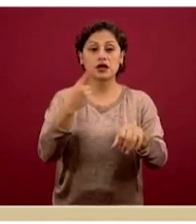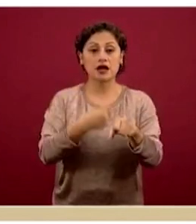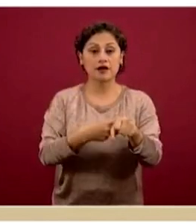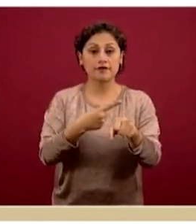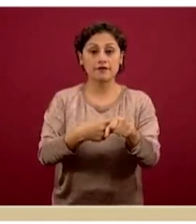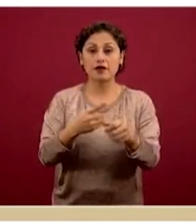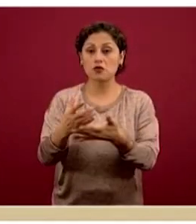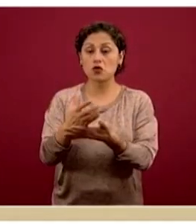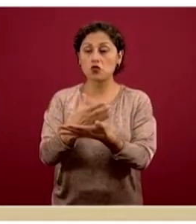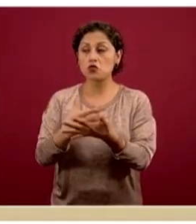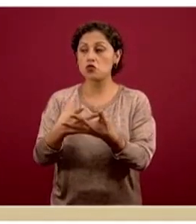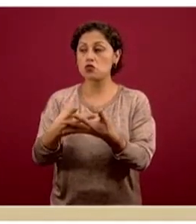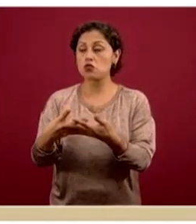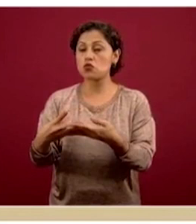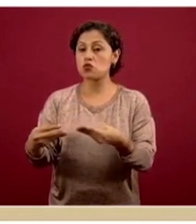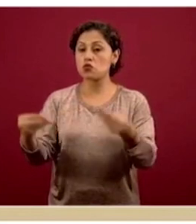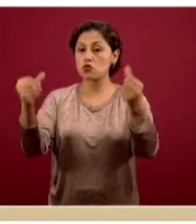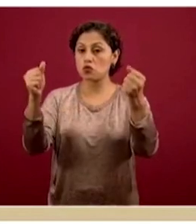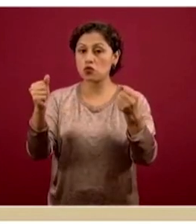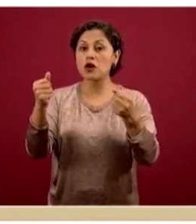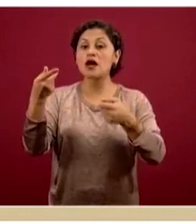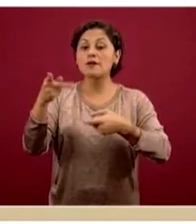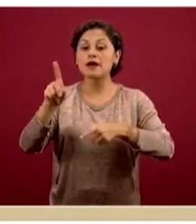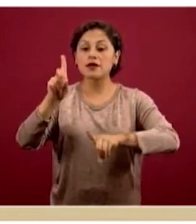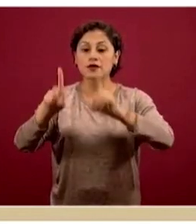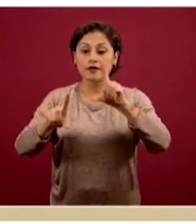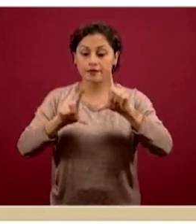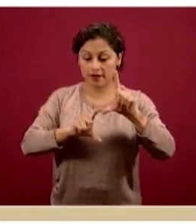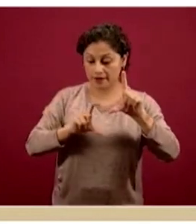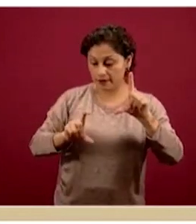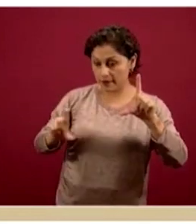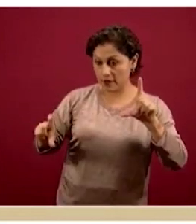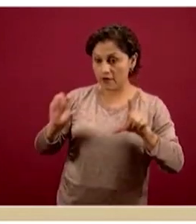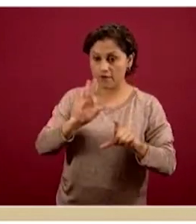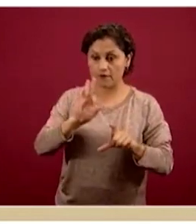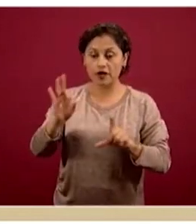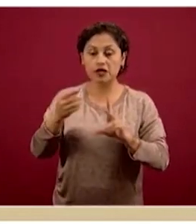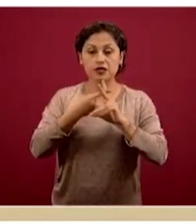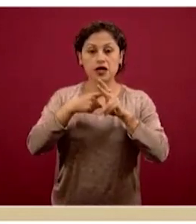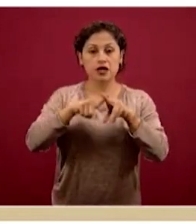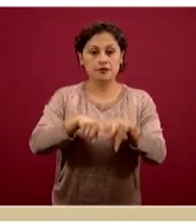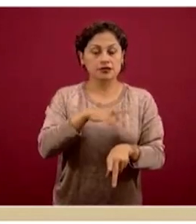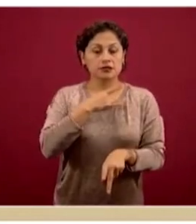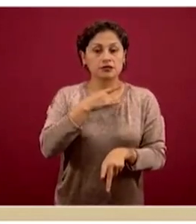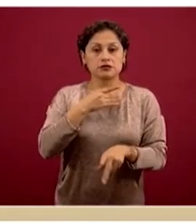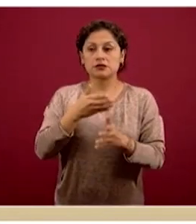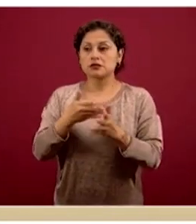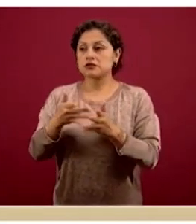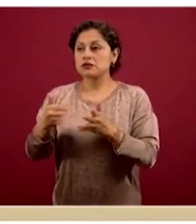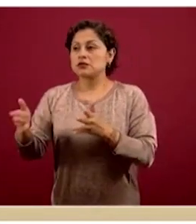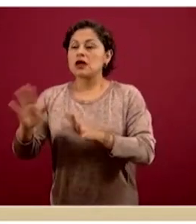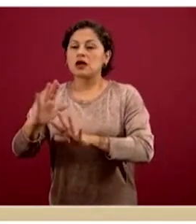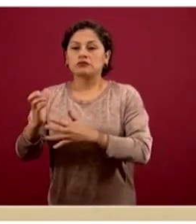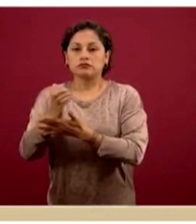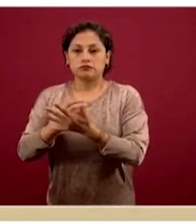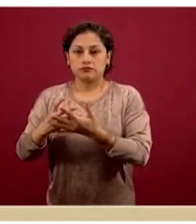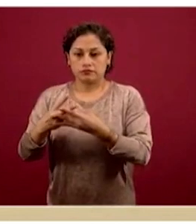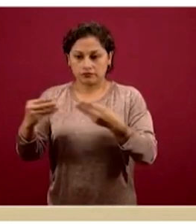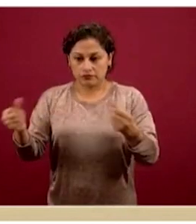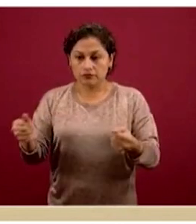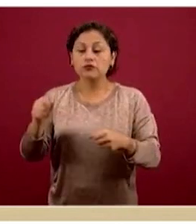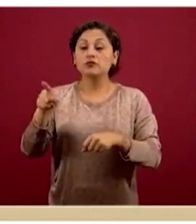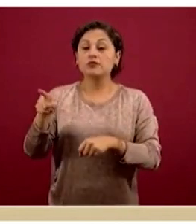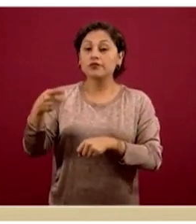en función de la fecha de inicio de síntomas y en color verde estarían identificados esos casos